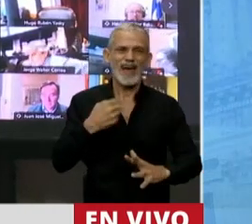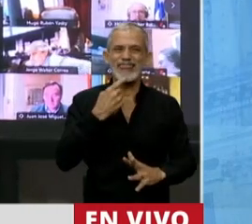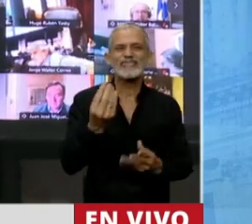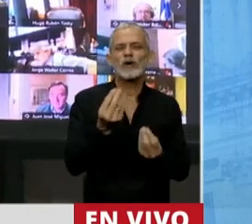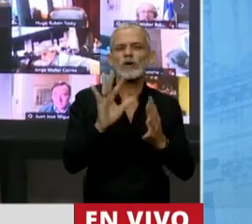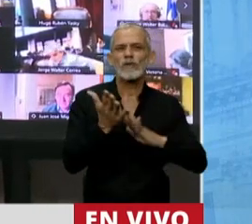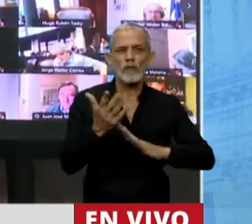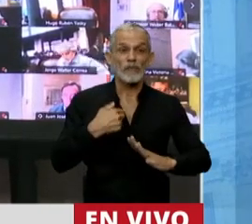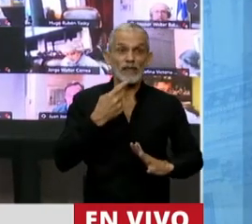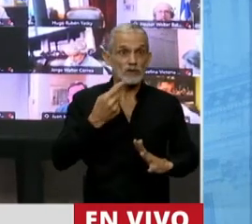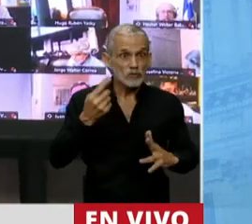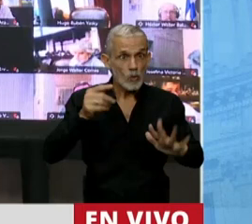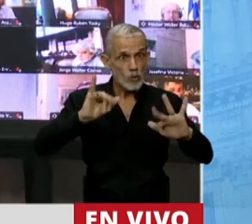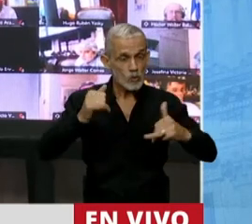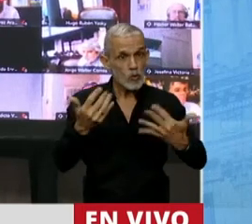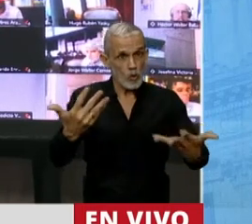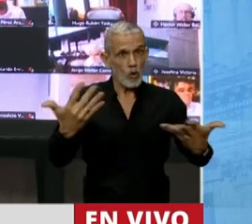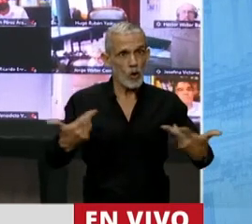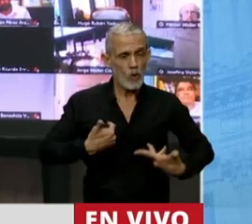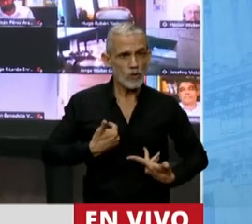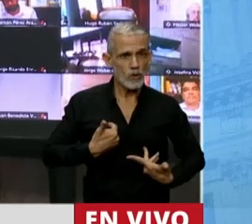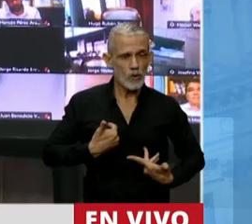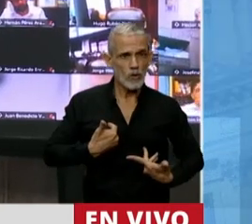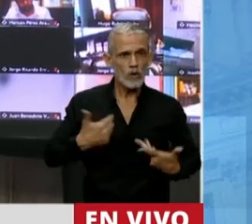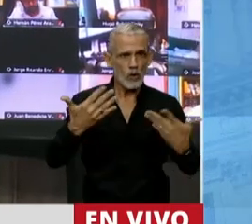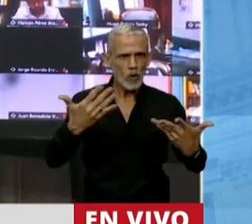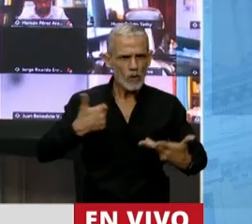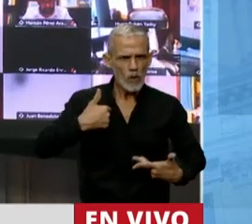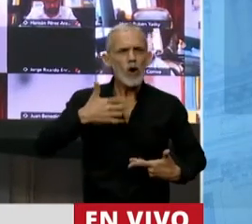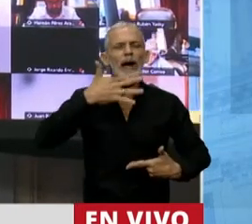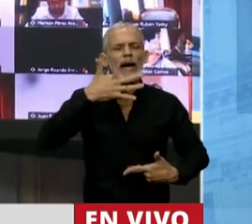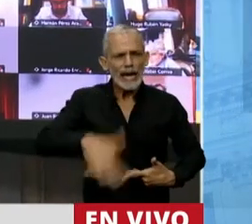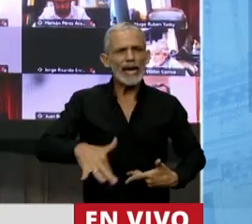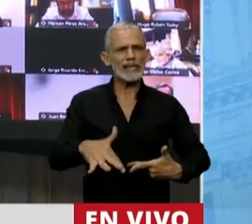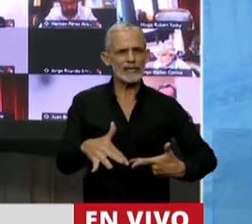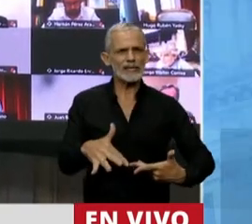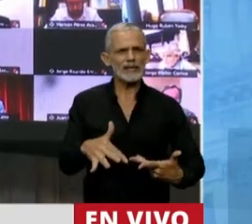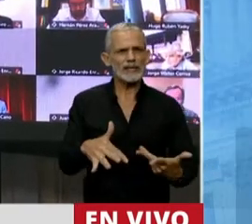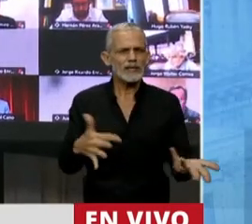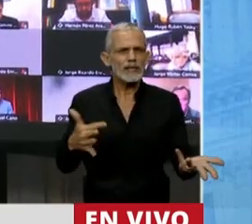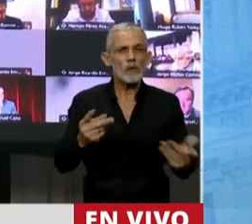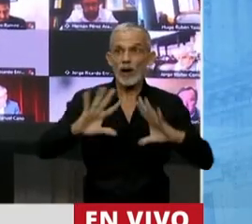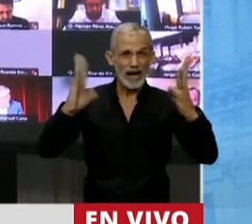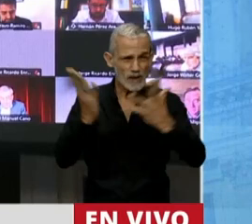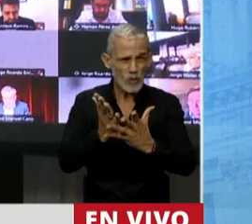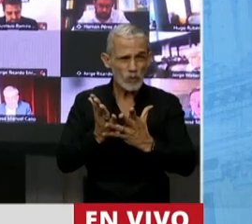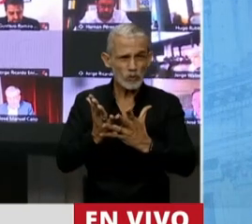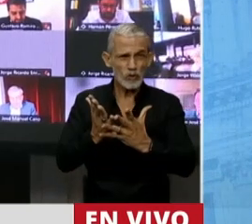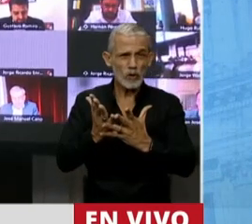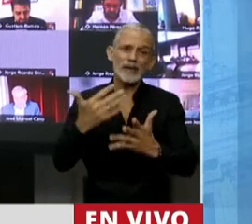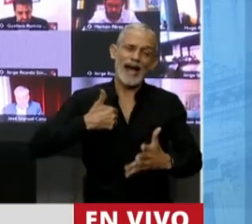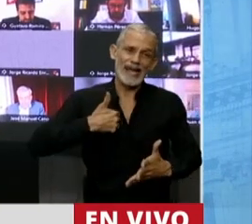lo siguiente, que por supuesto nosotros comprendemos y entendemos que el mundo y la Argentina